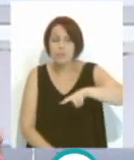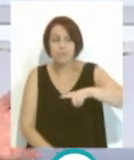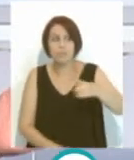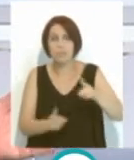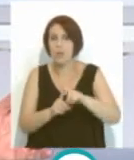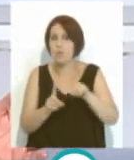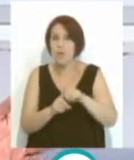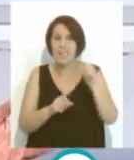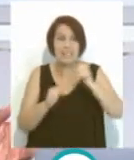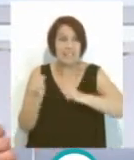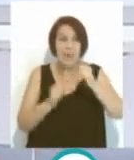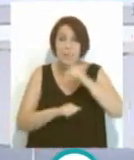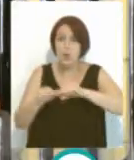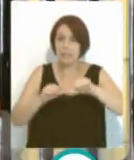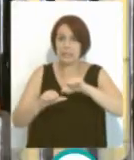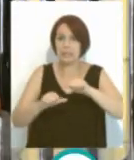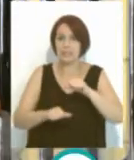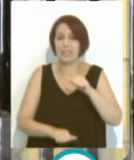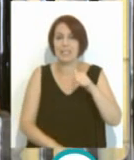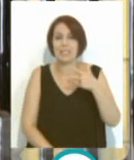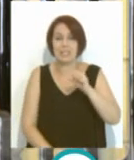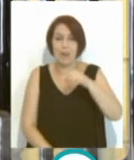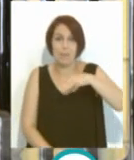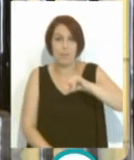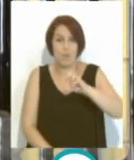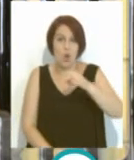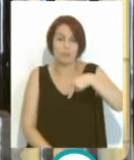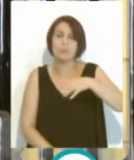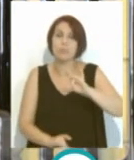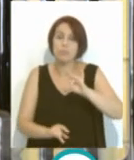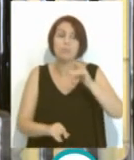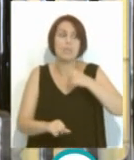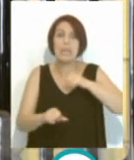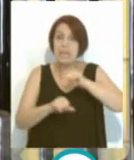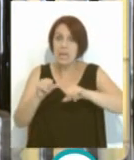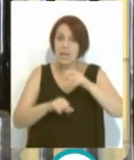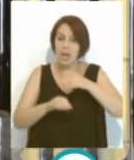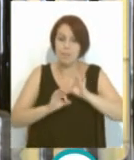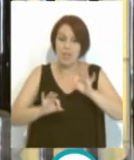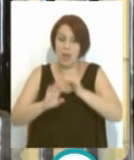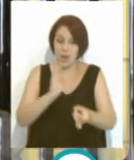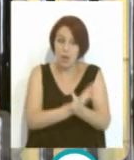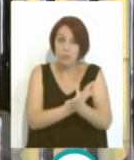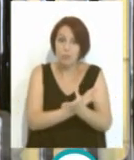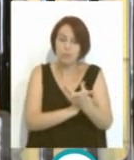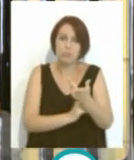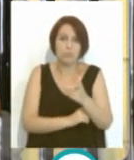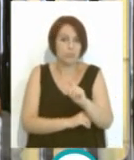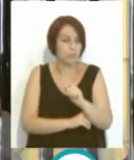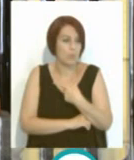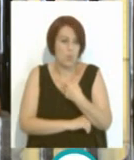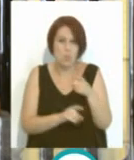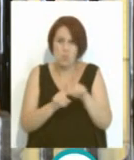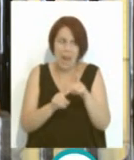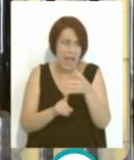una Champions League. Sí, la verdad que desde que salió la Liga Genuine, eso ha sido un acierto enorme, ¿no?, y